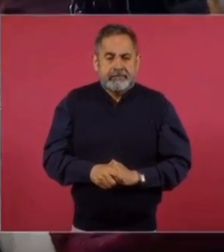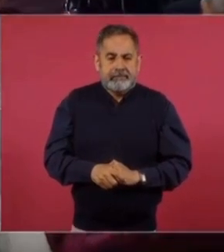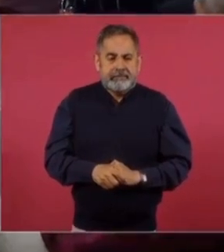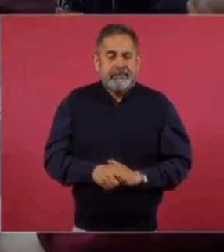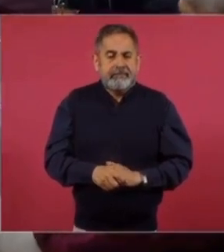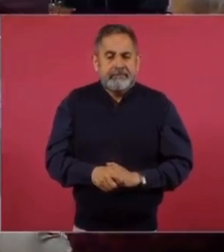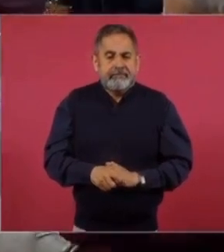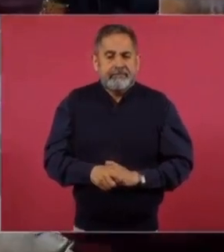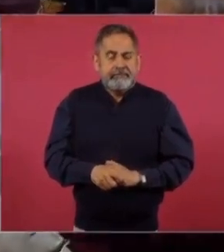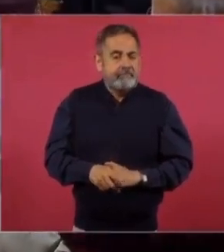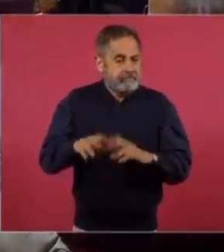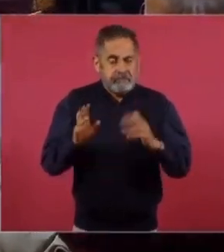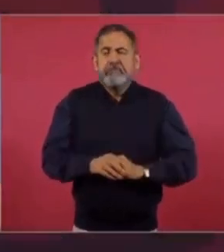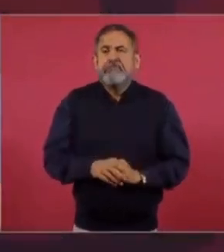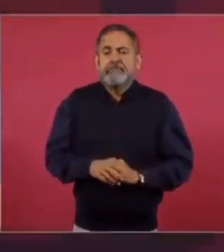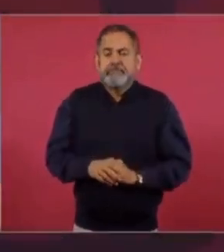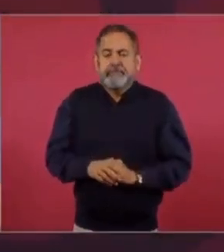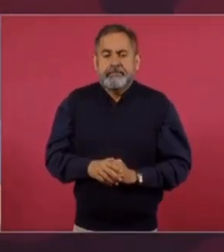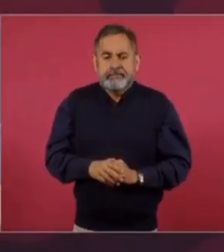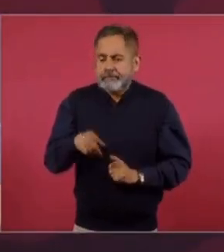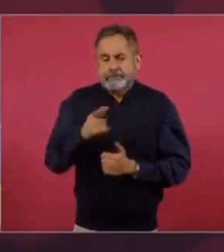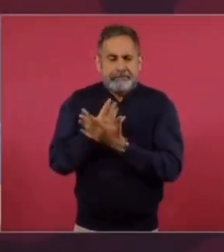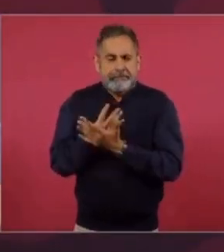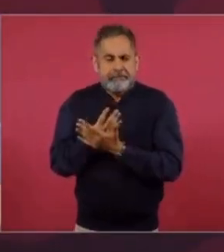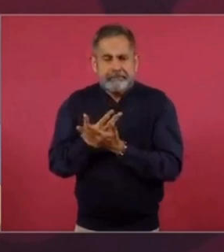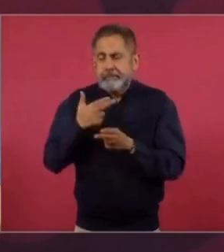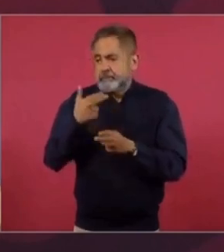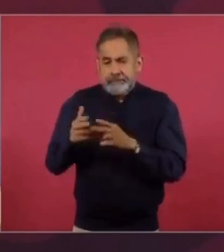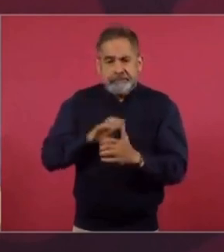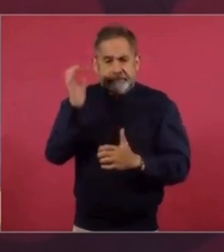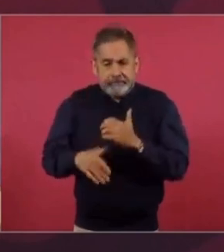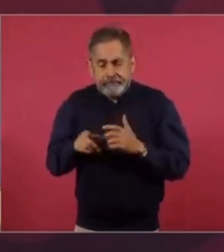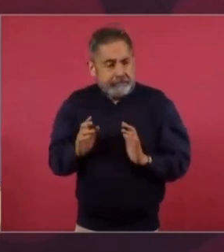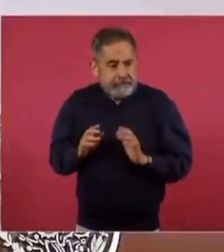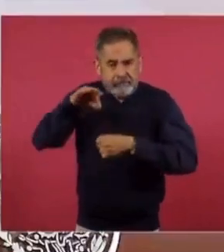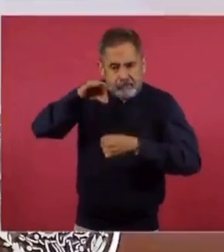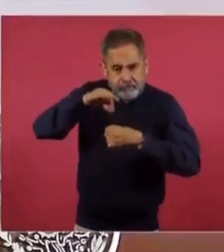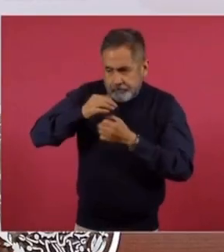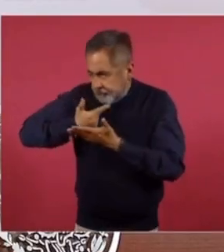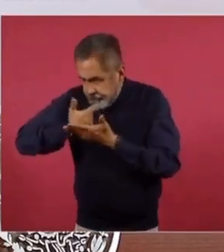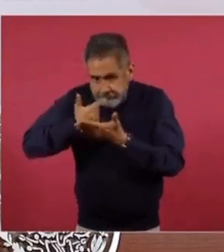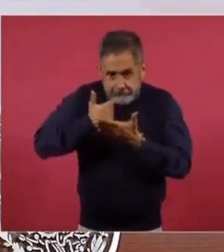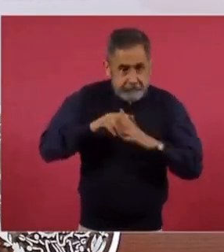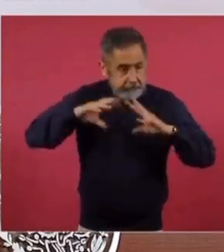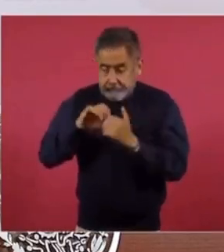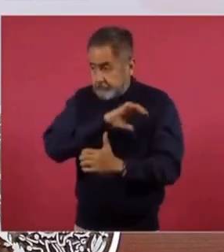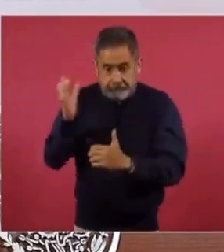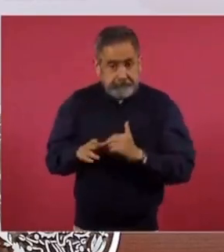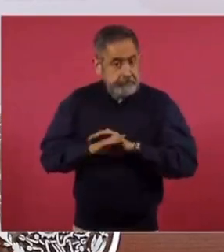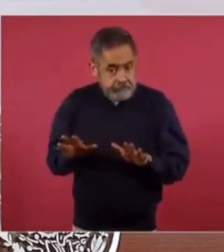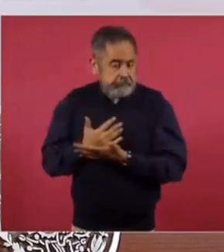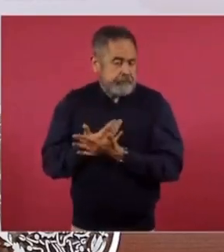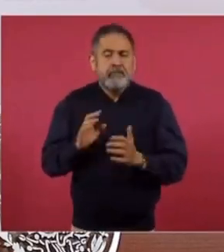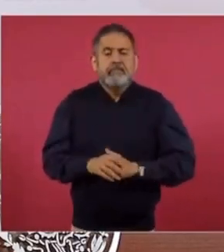Bueno, vamos a esperar que terminen de contar los votos. Nosotros